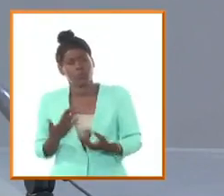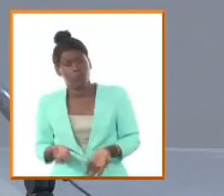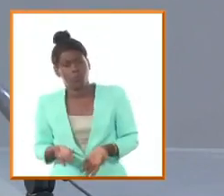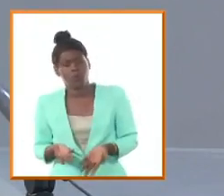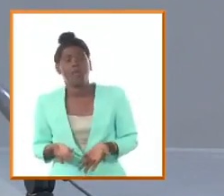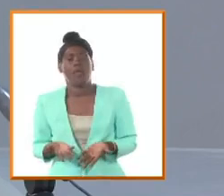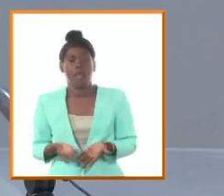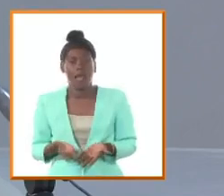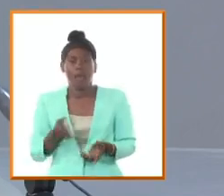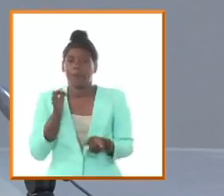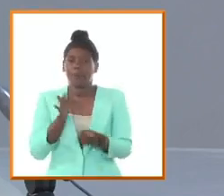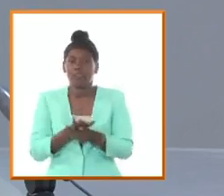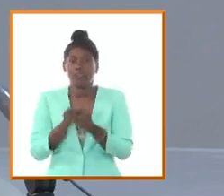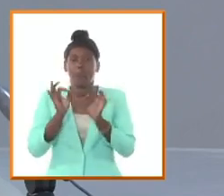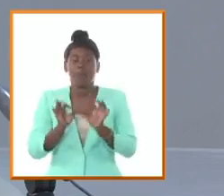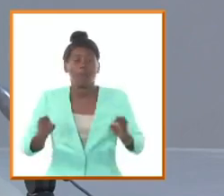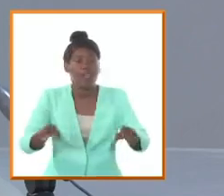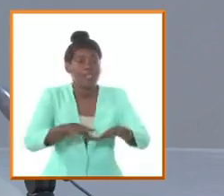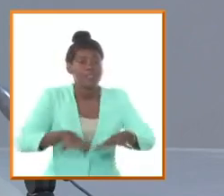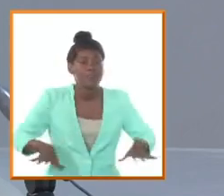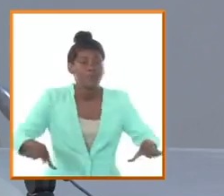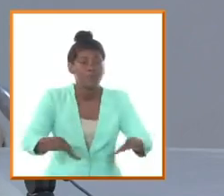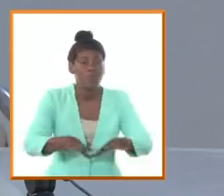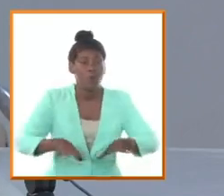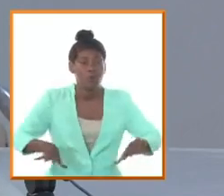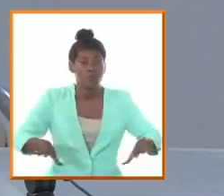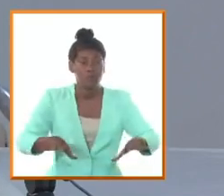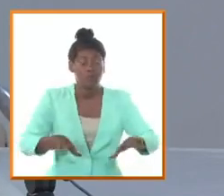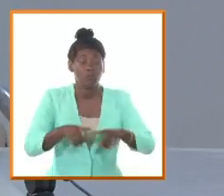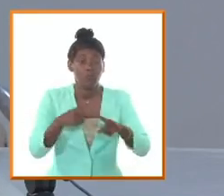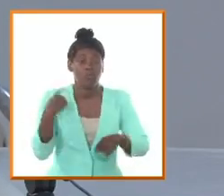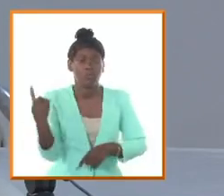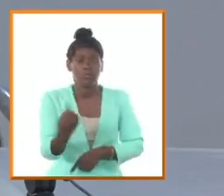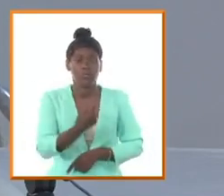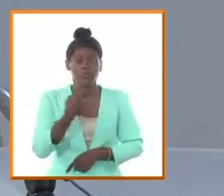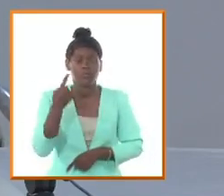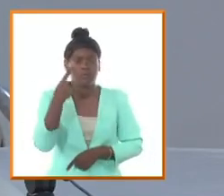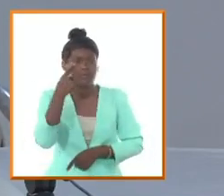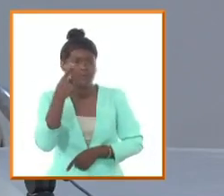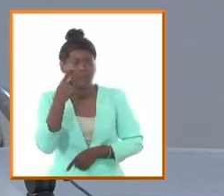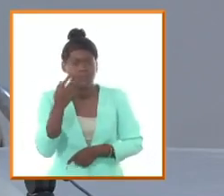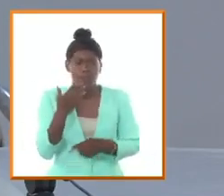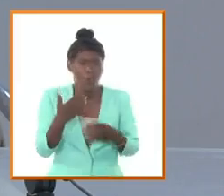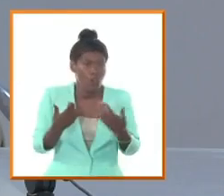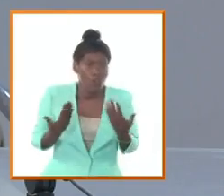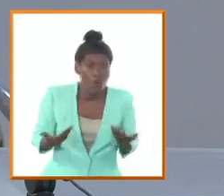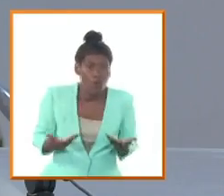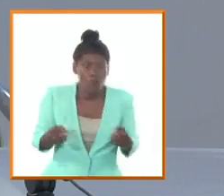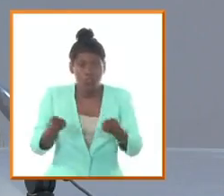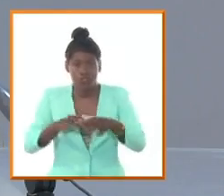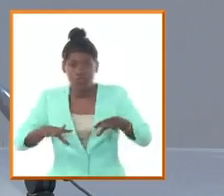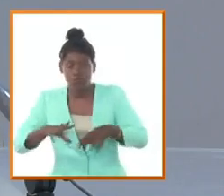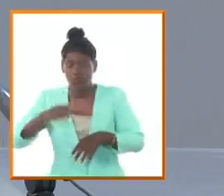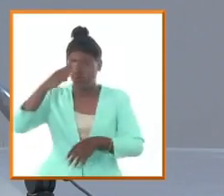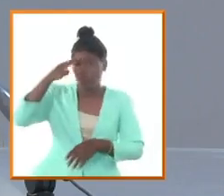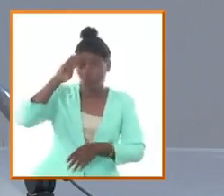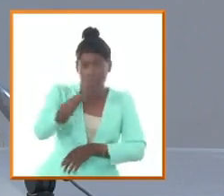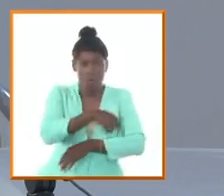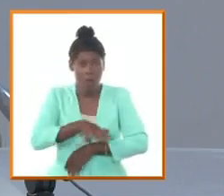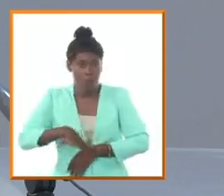algo verdaderamente trascendente y es la mirada crítica que segmentos del independentismo cubano